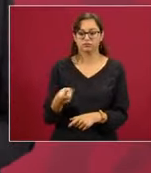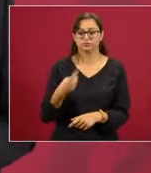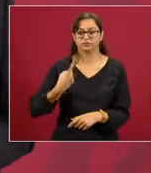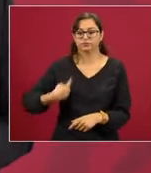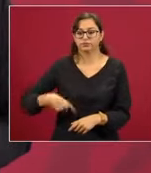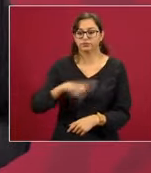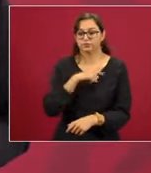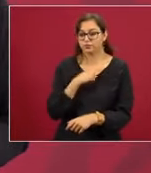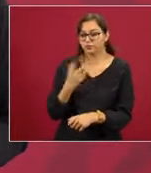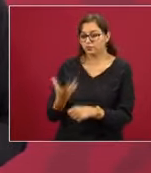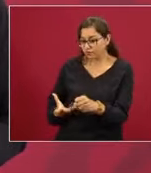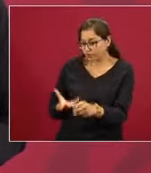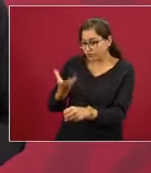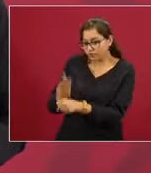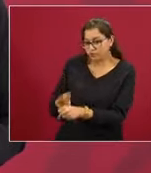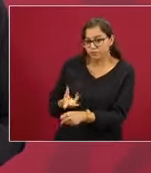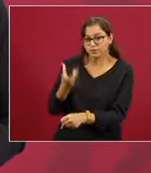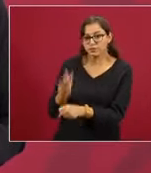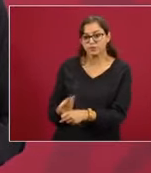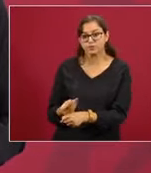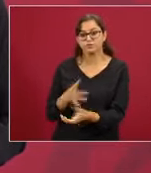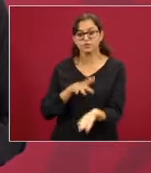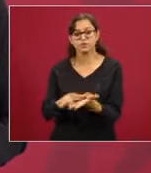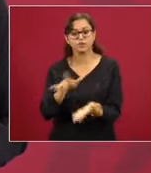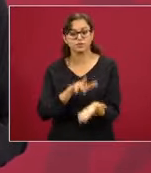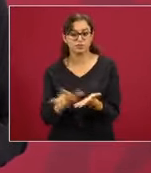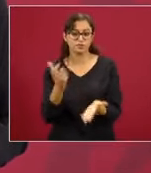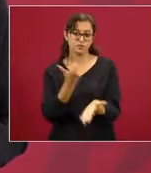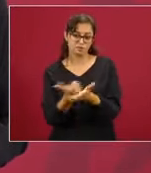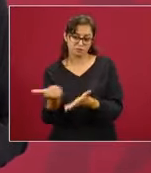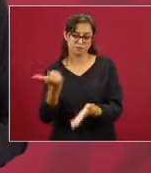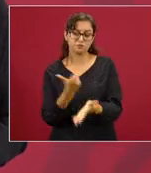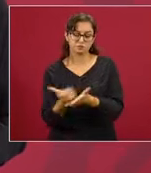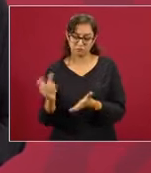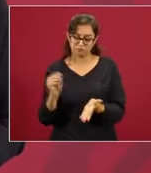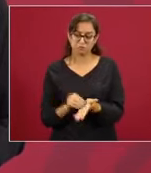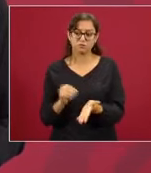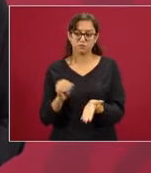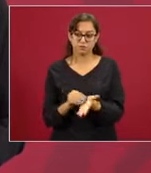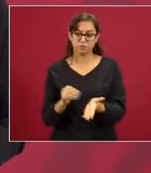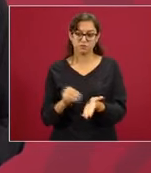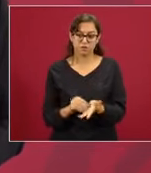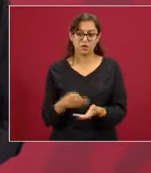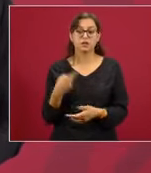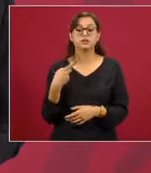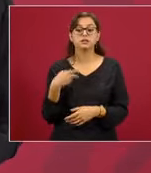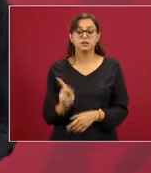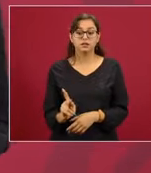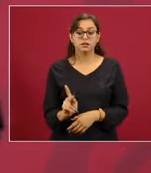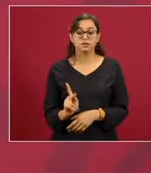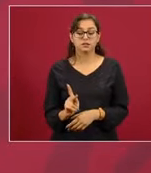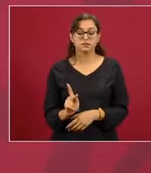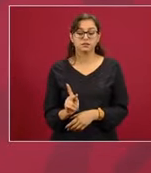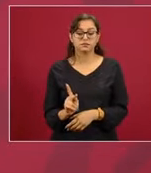la producción, pero teníamos que